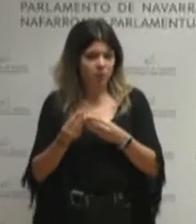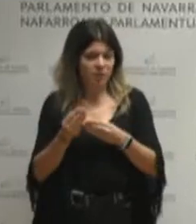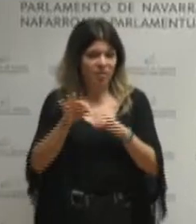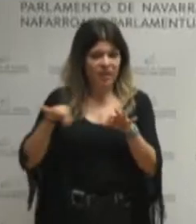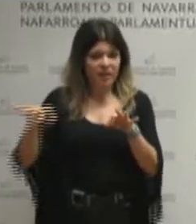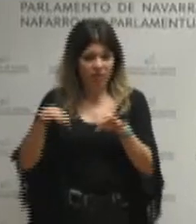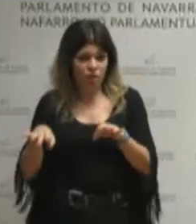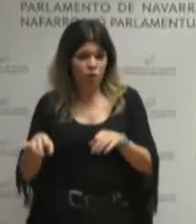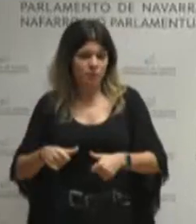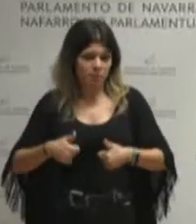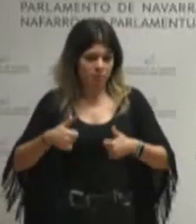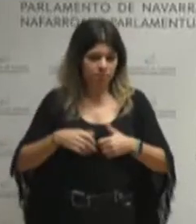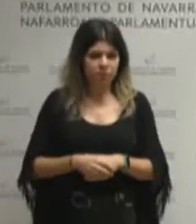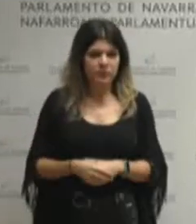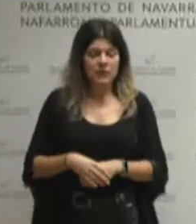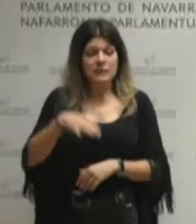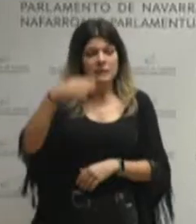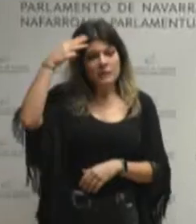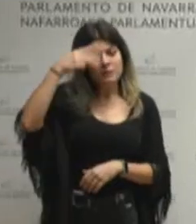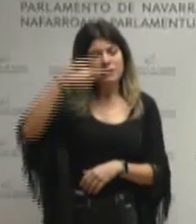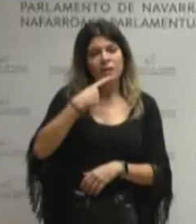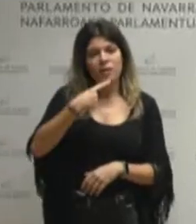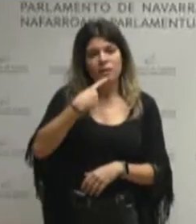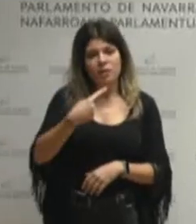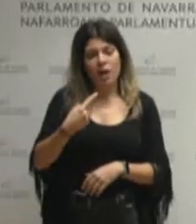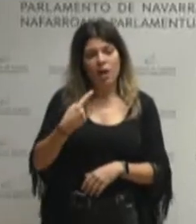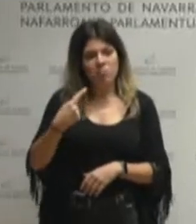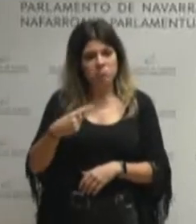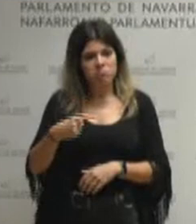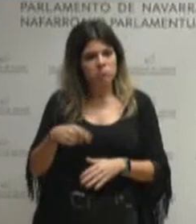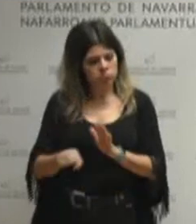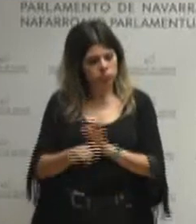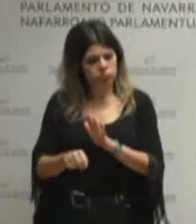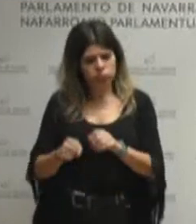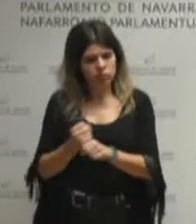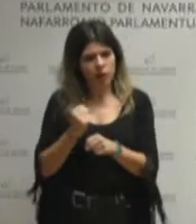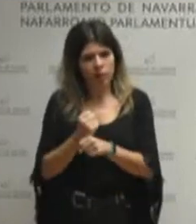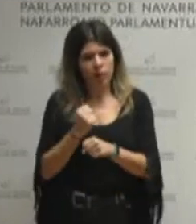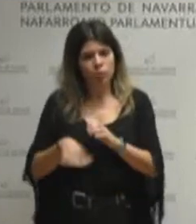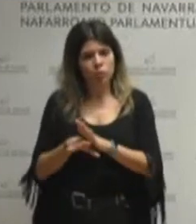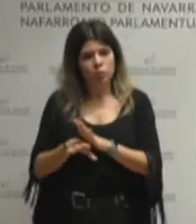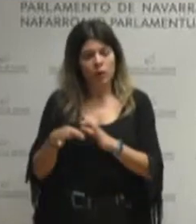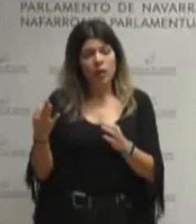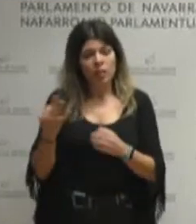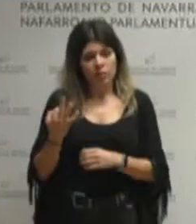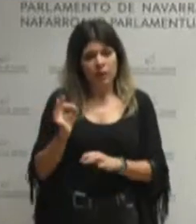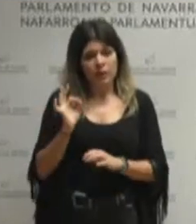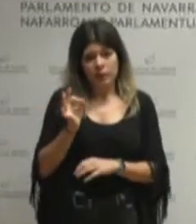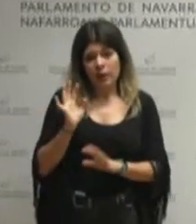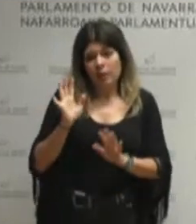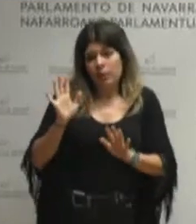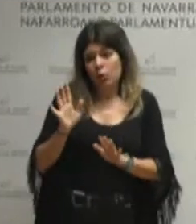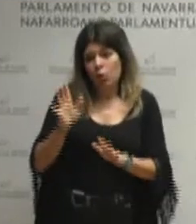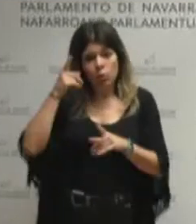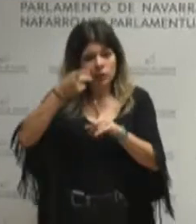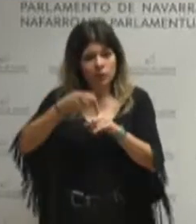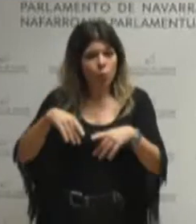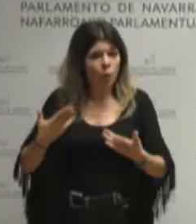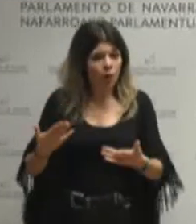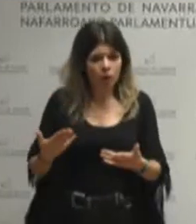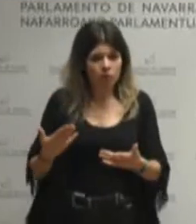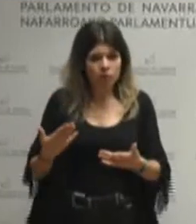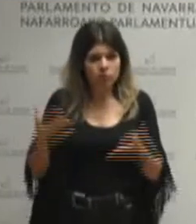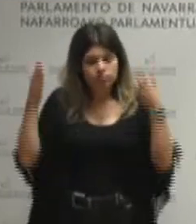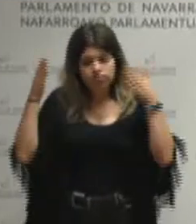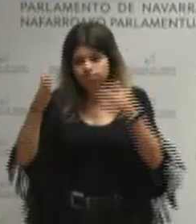señora Chivite en su intervención que queda mucho camino por recorrer efectivamente lo que no sabemos es en qué dirección lo que no